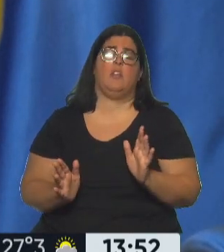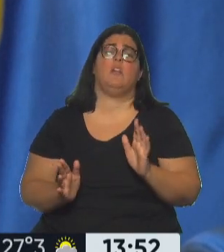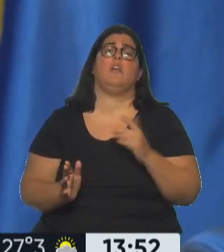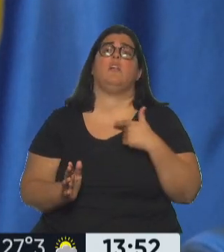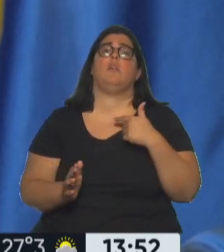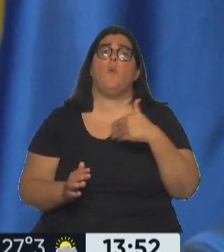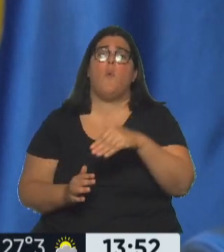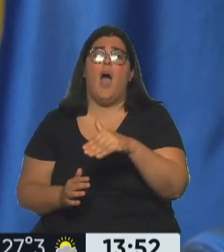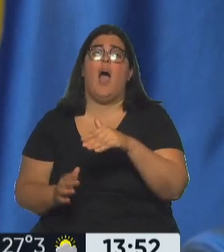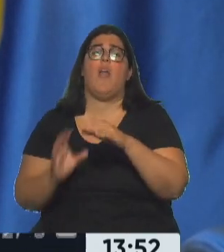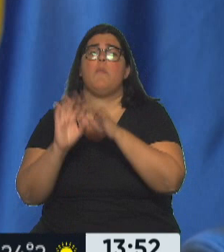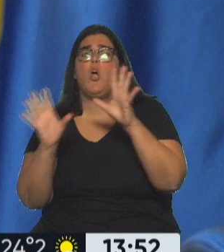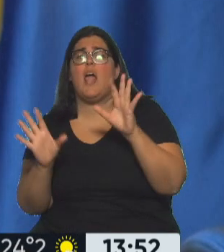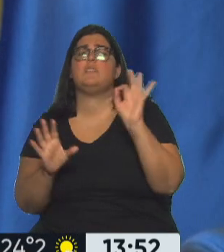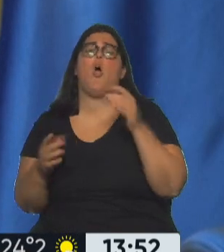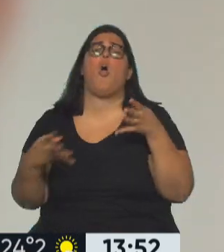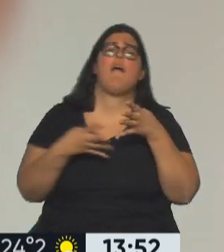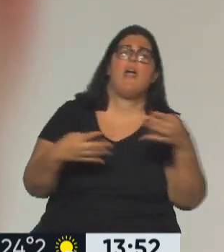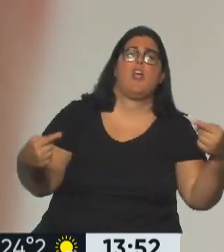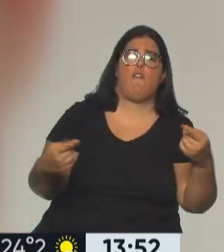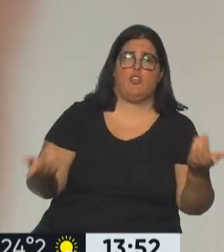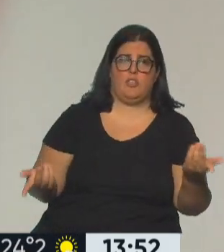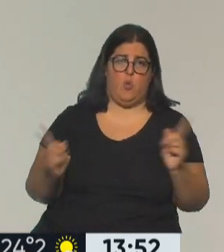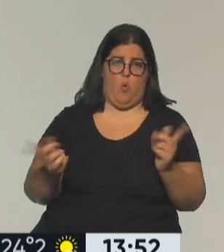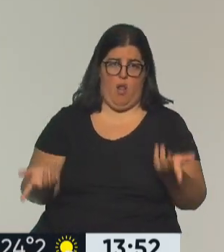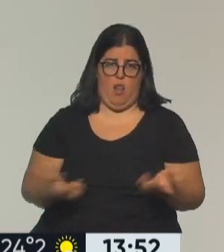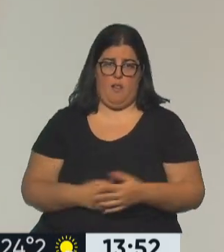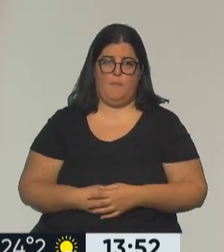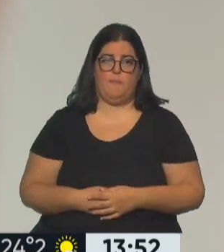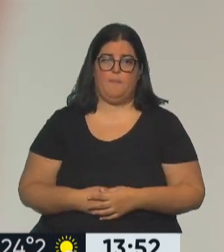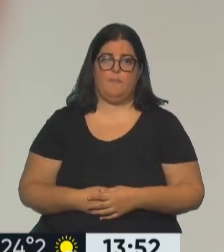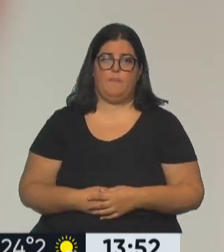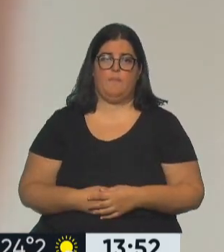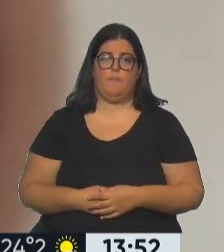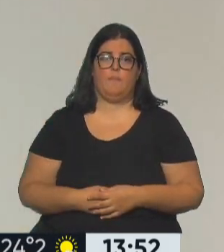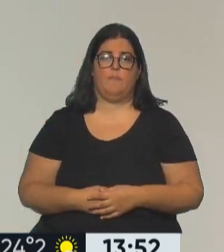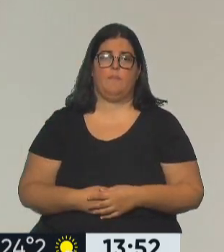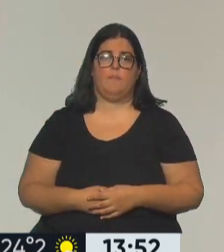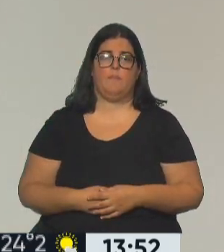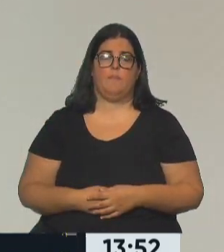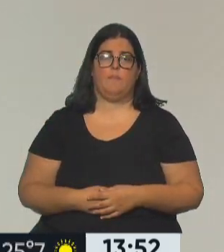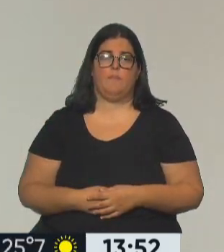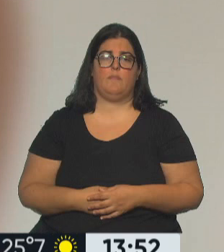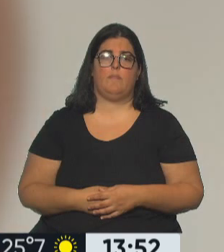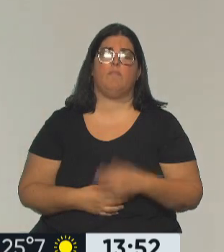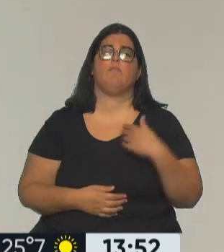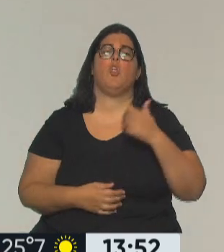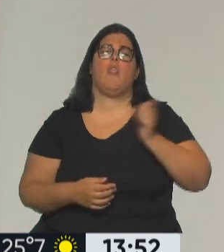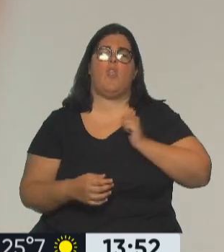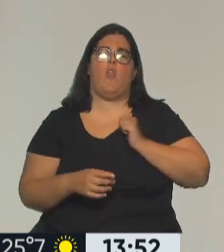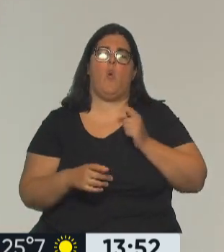la democracia o hacia la guerra y la confrontación. Luego de 60 horas de carretera para llegar a Bogotá, saltando la persecución de la dictadura,